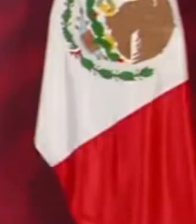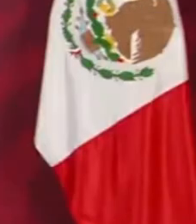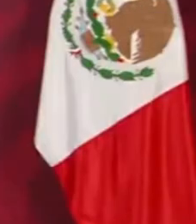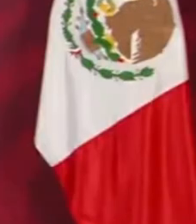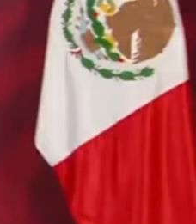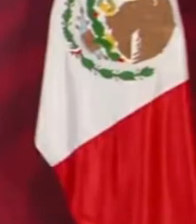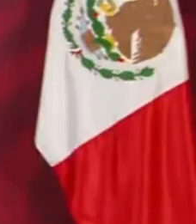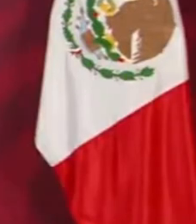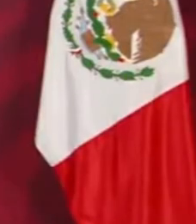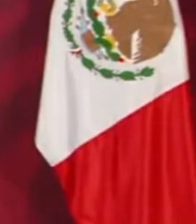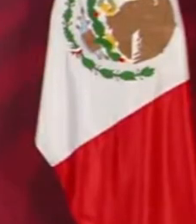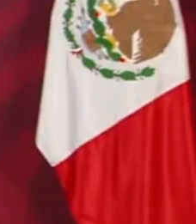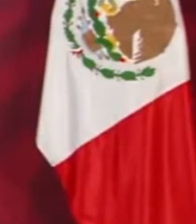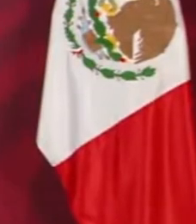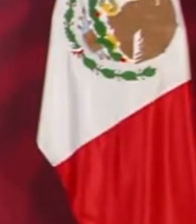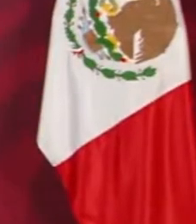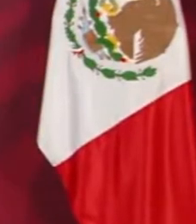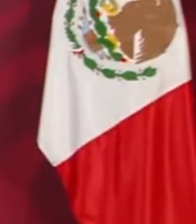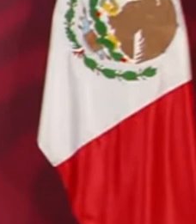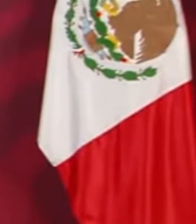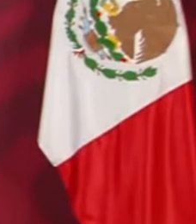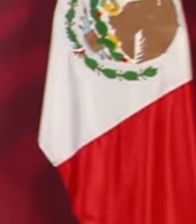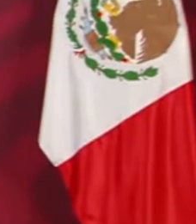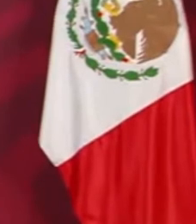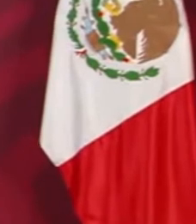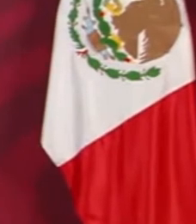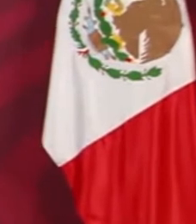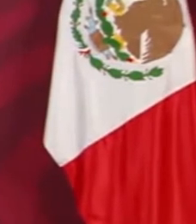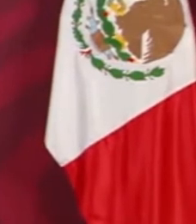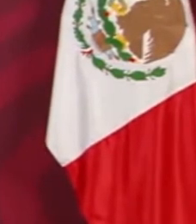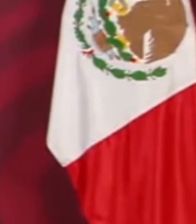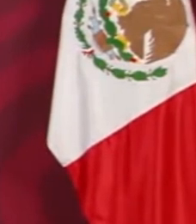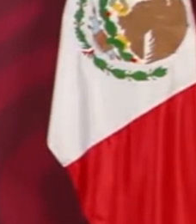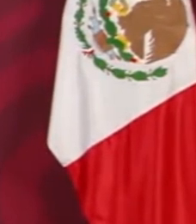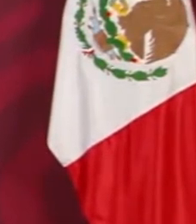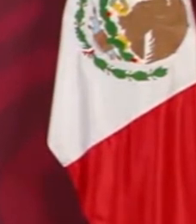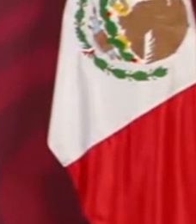de el municipio de Guadalupe y y